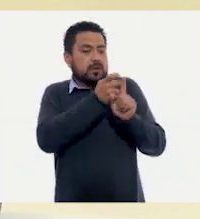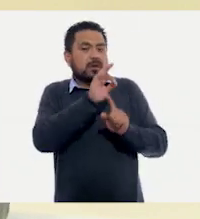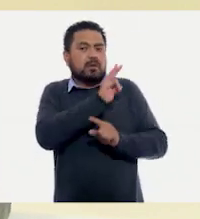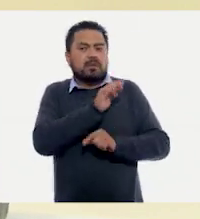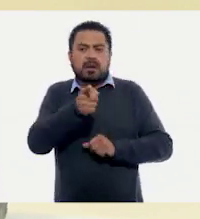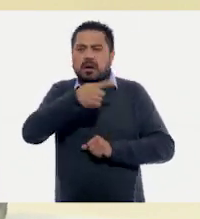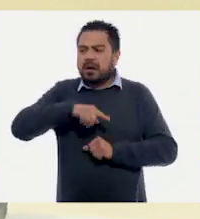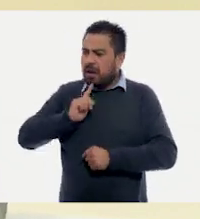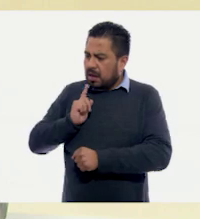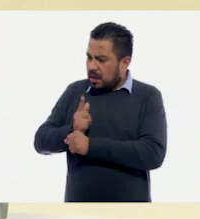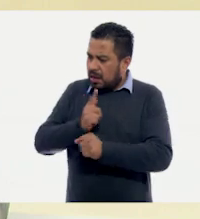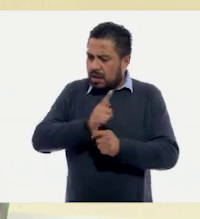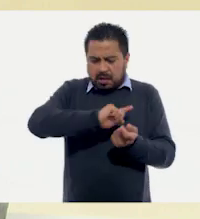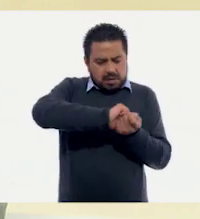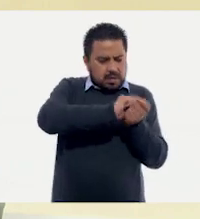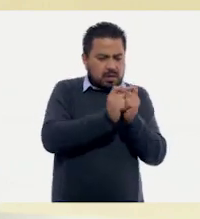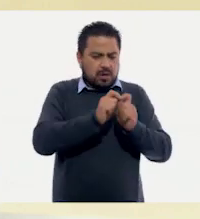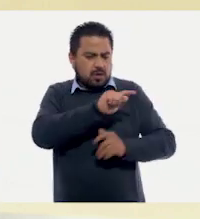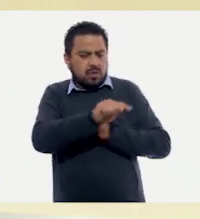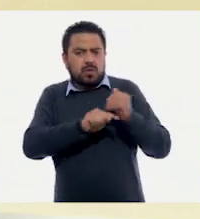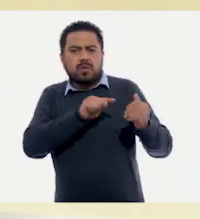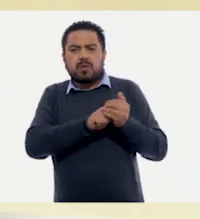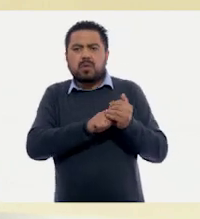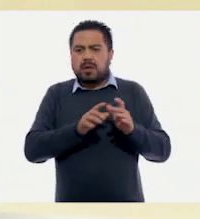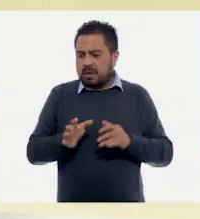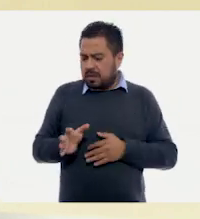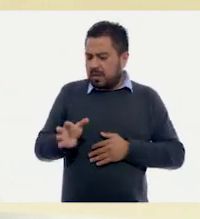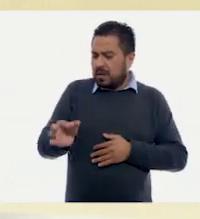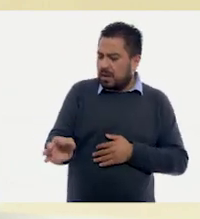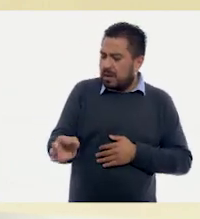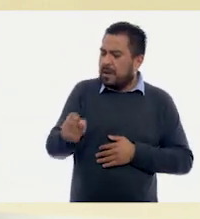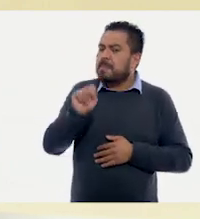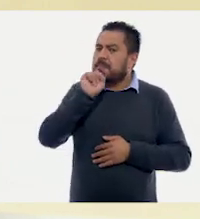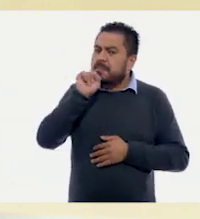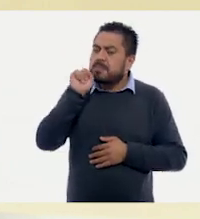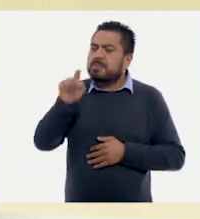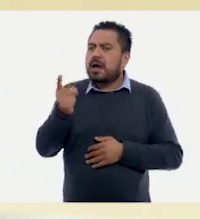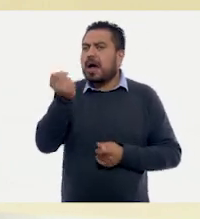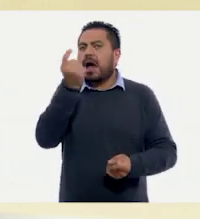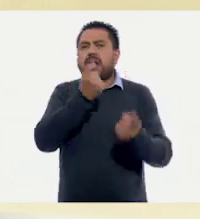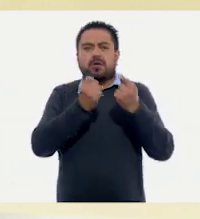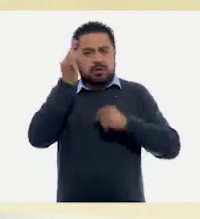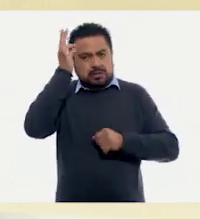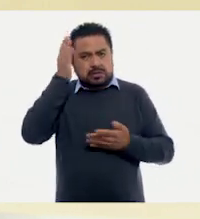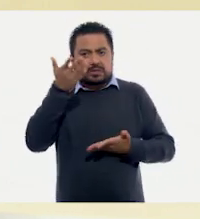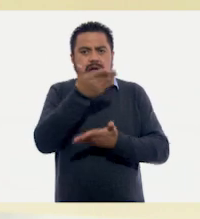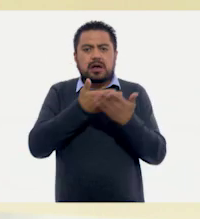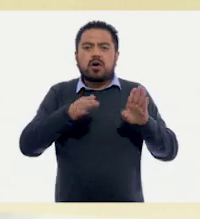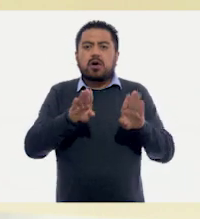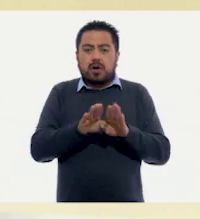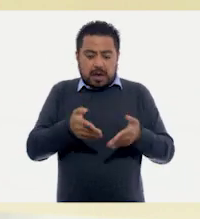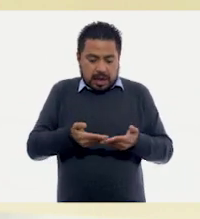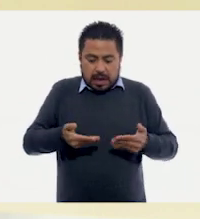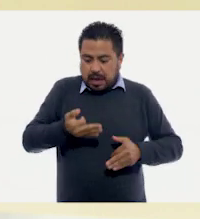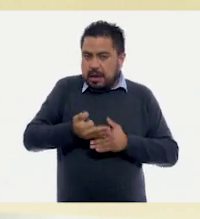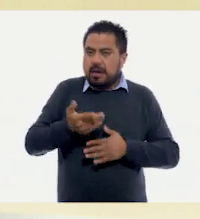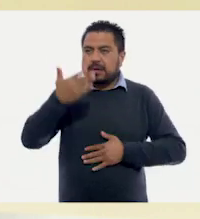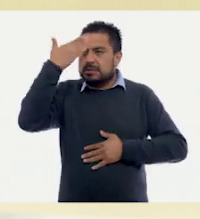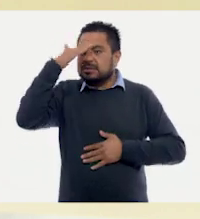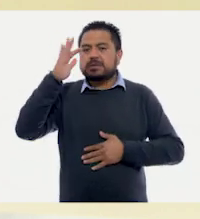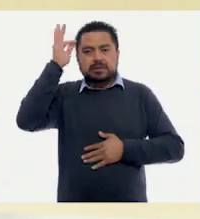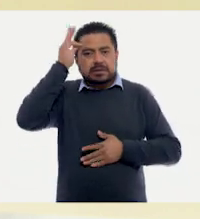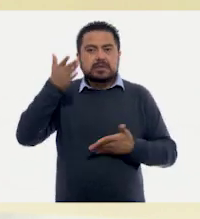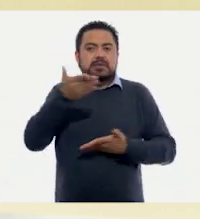ver cómo se han transformado los lugares de una localidad y también algunos servicios, como lo que ahora supimos del